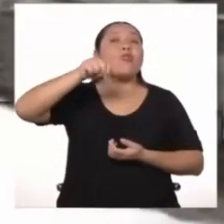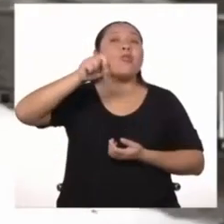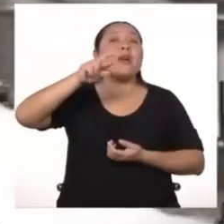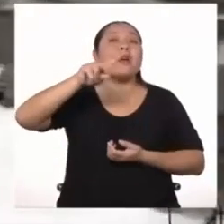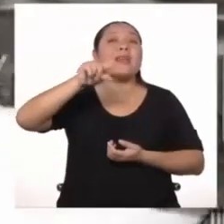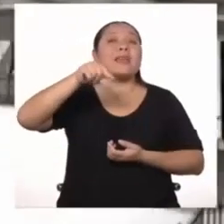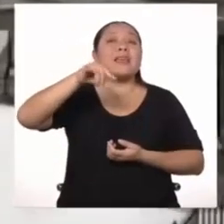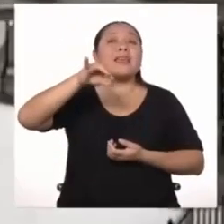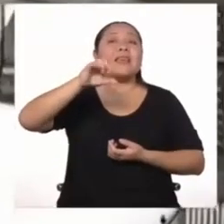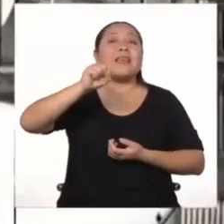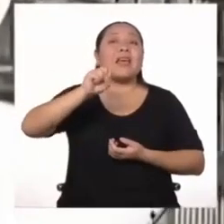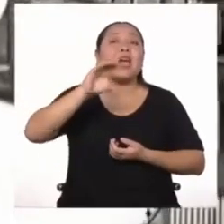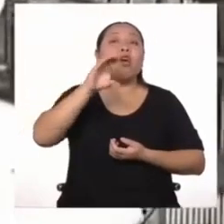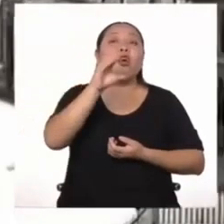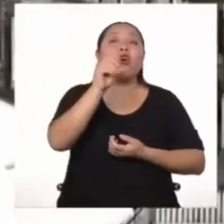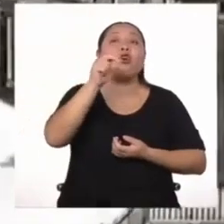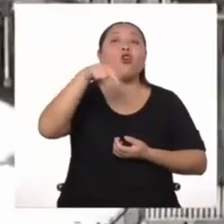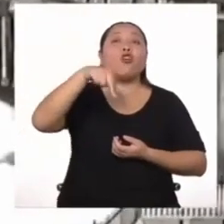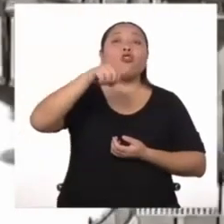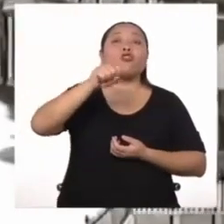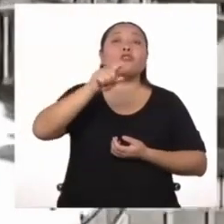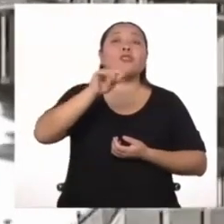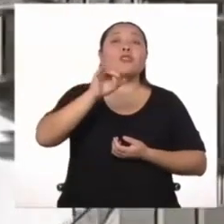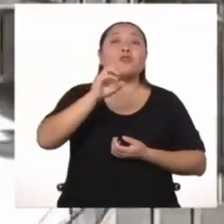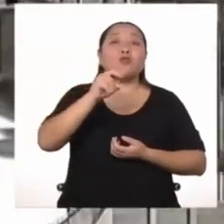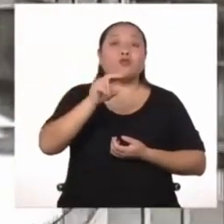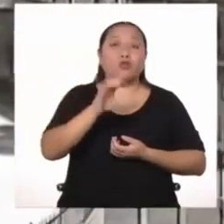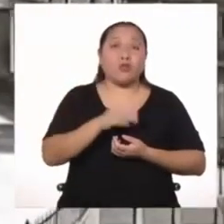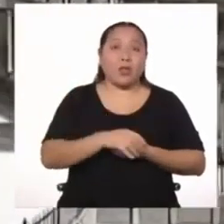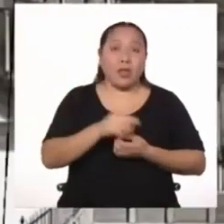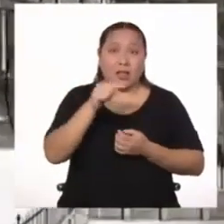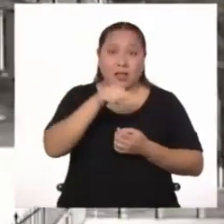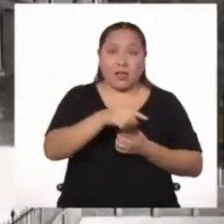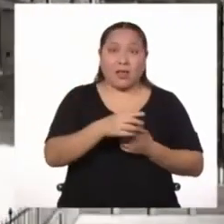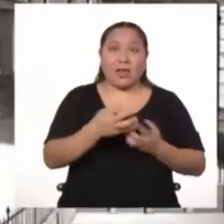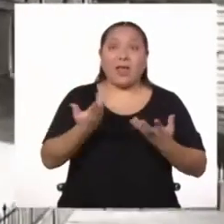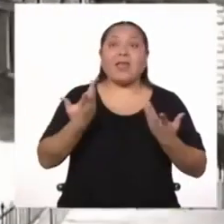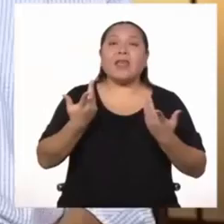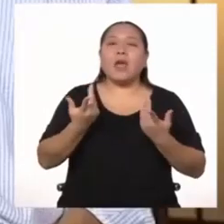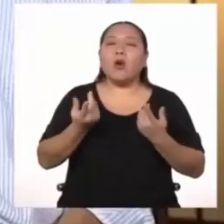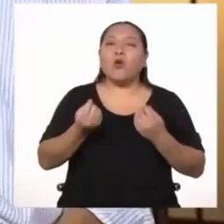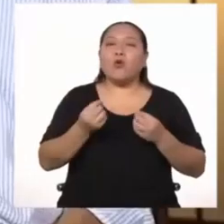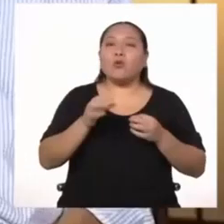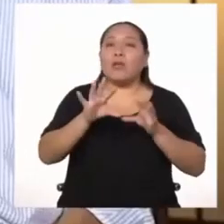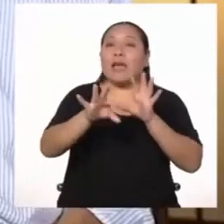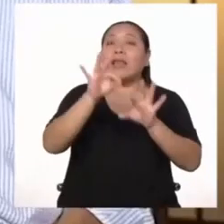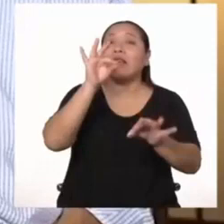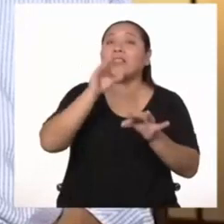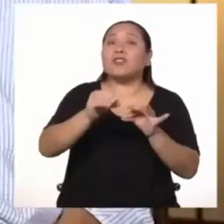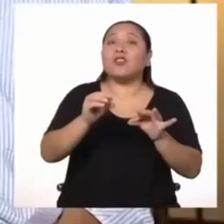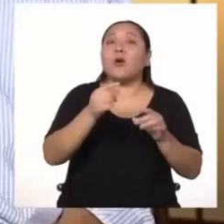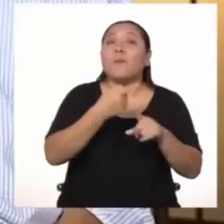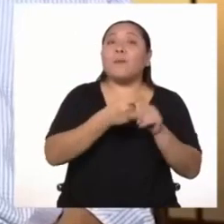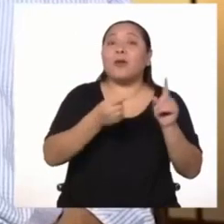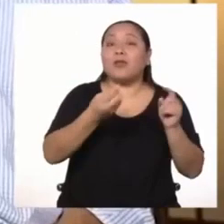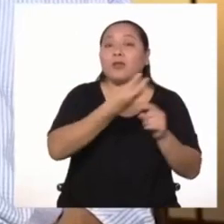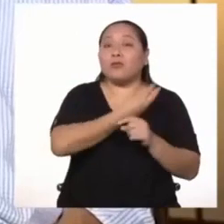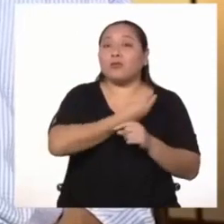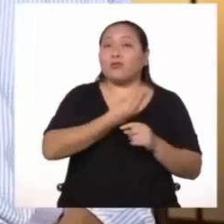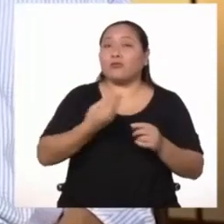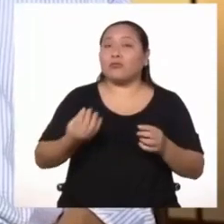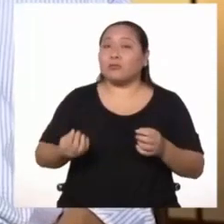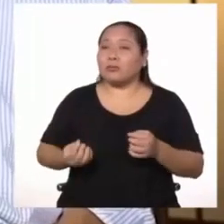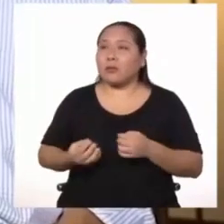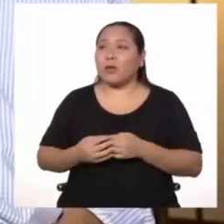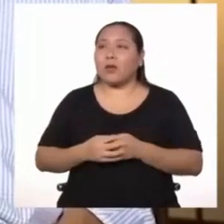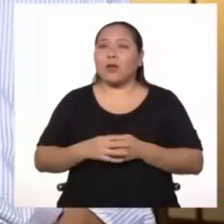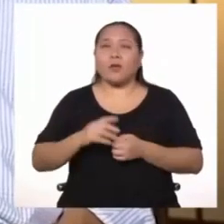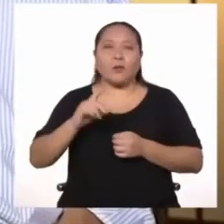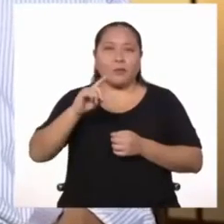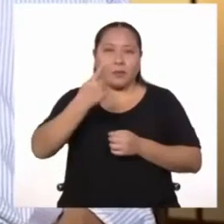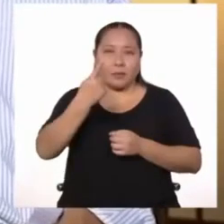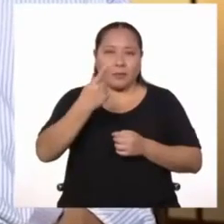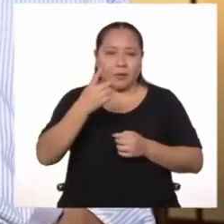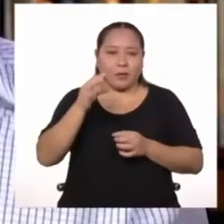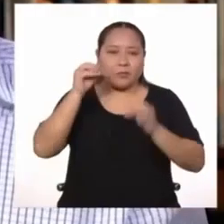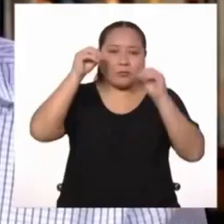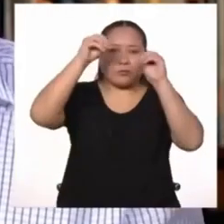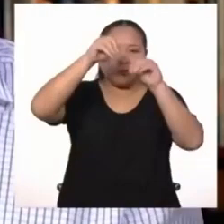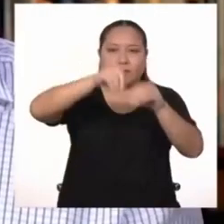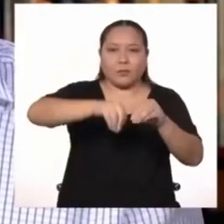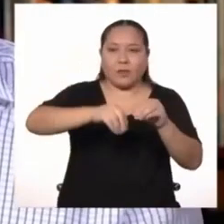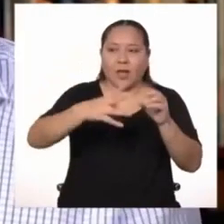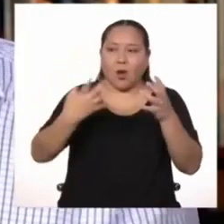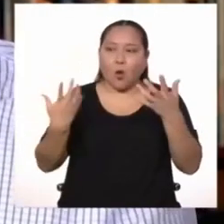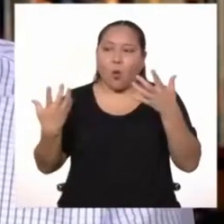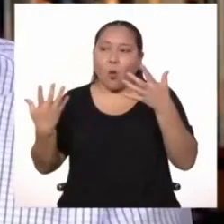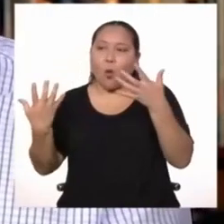podía ser un miembro de la familia real británica. Su primer candidato es alguien vinculado a la corona